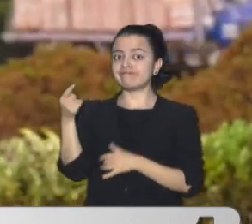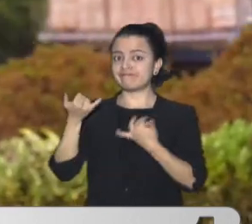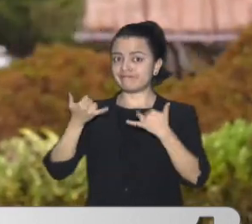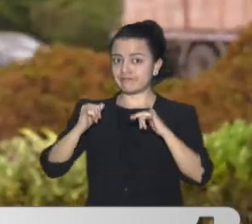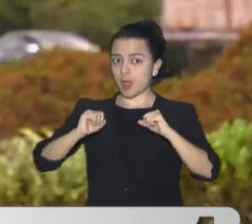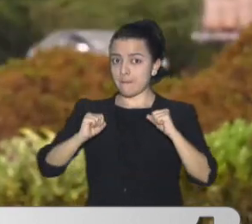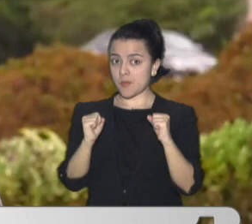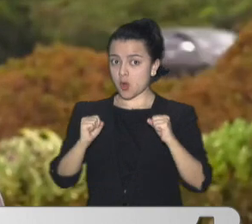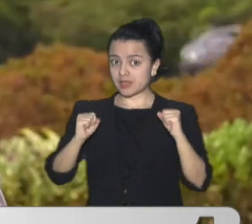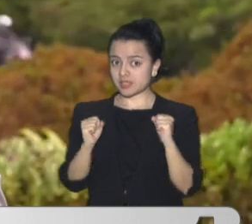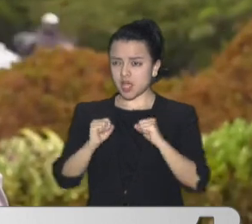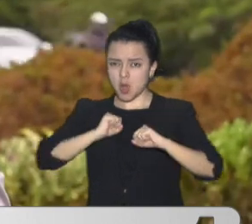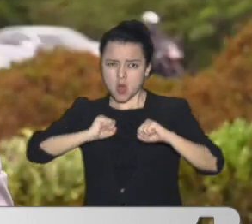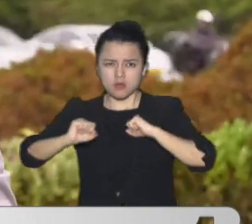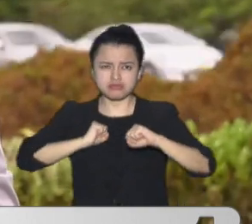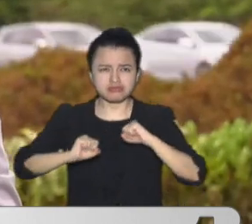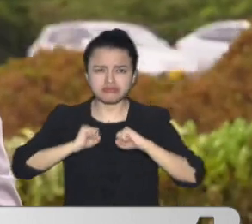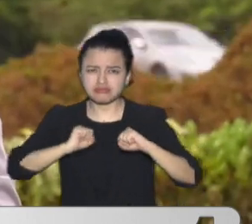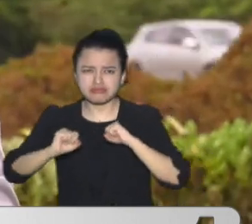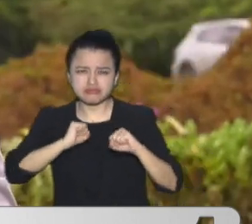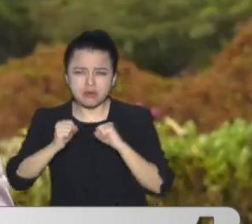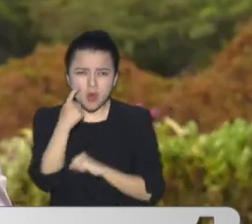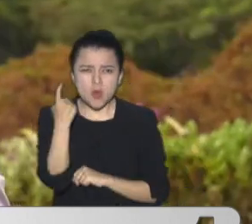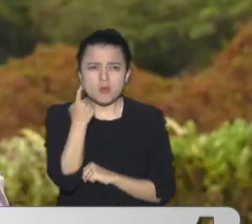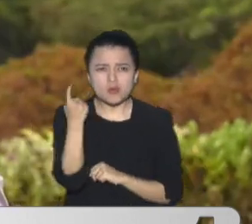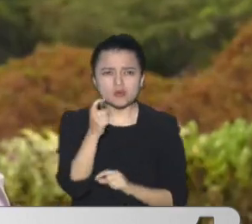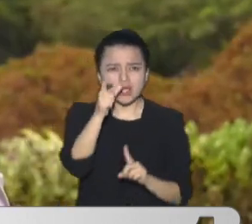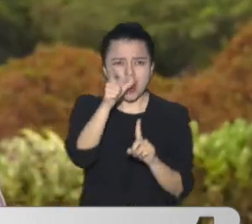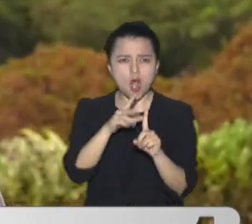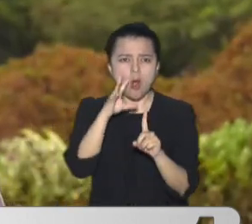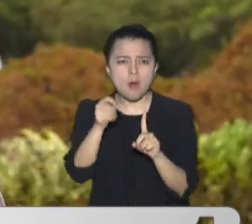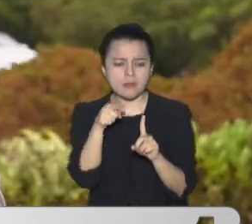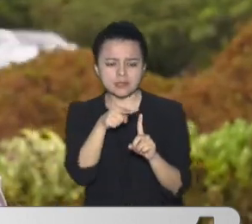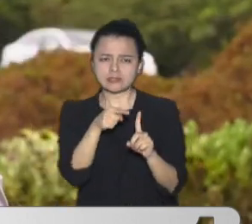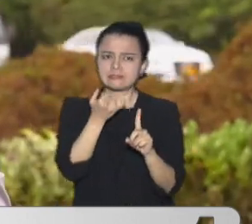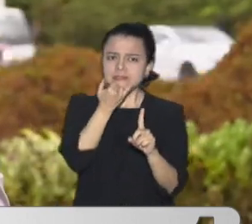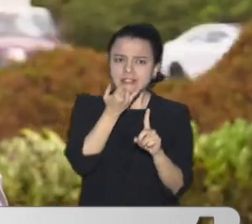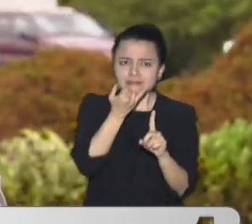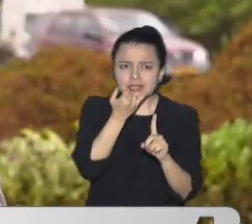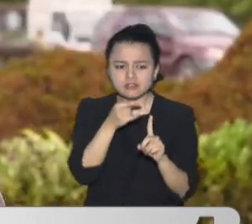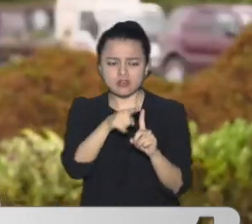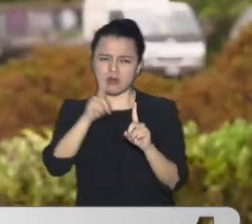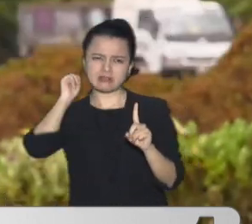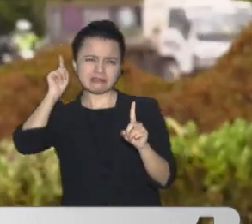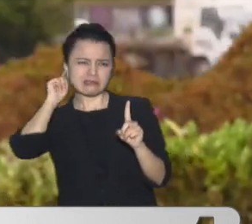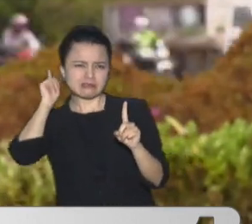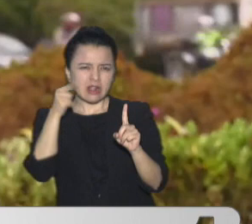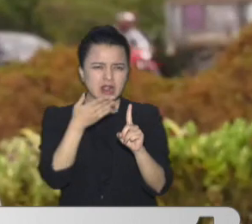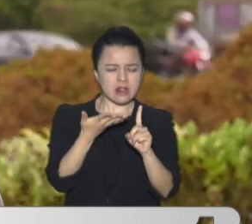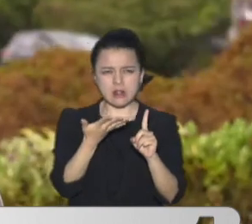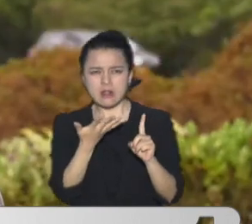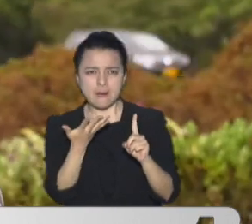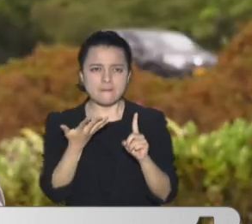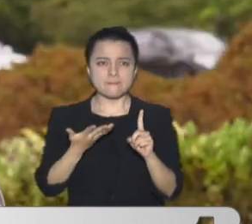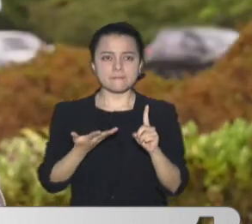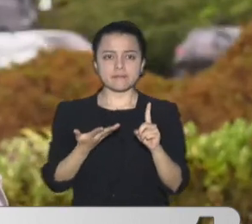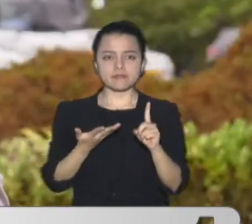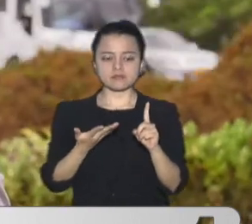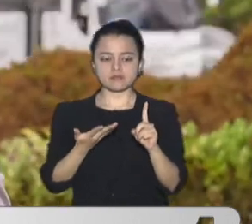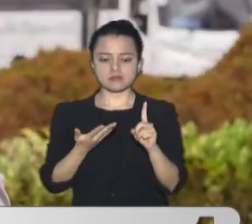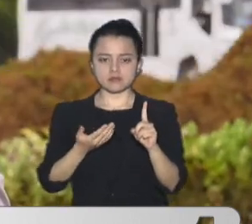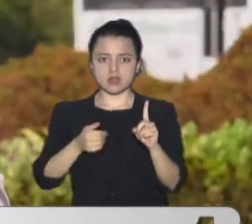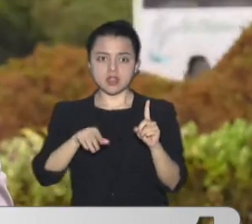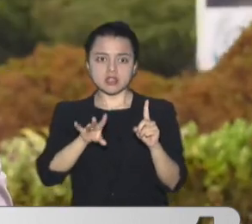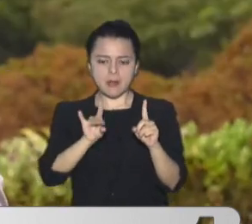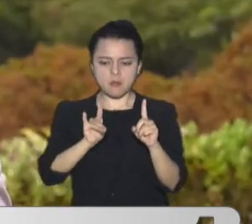llevaba a cabo Un procedimiento Contra un hombre Que estaba en estado De embriaguez Pues el resultado Ha sido Un perro